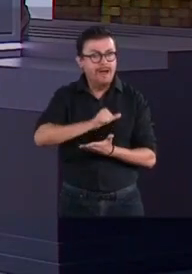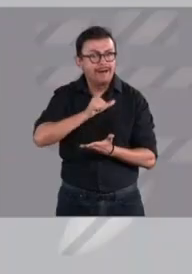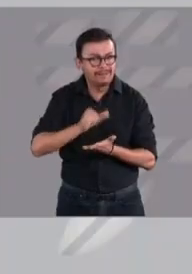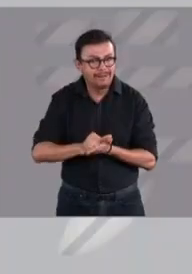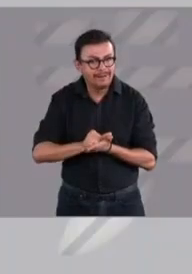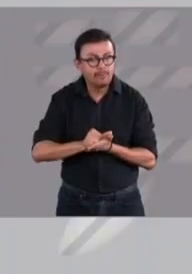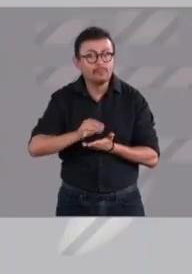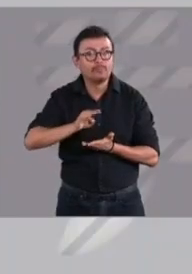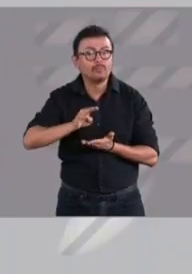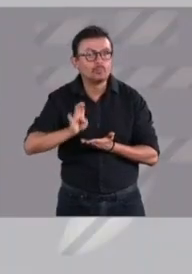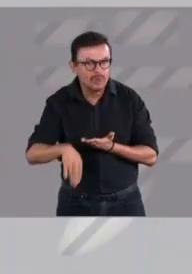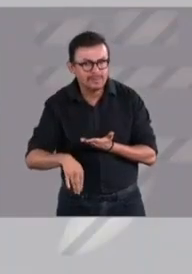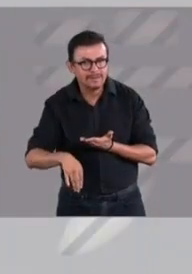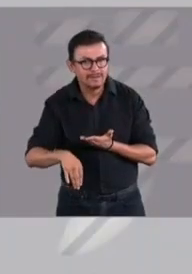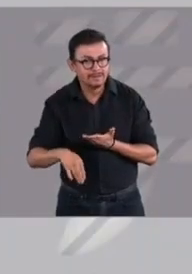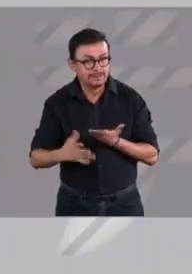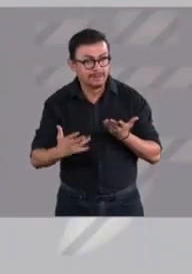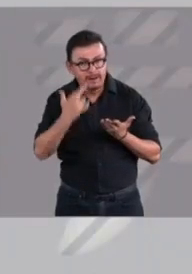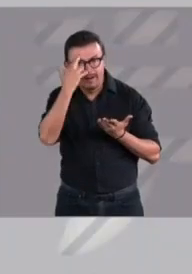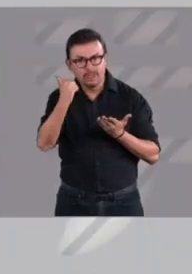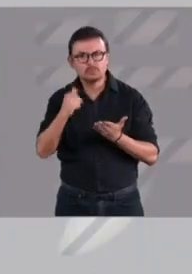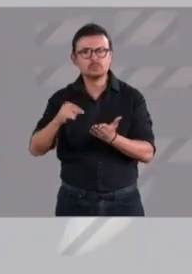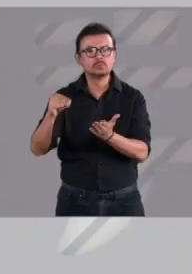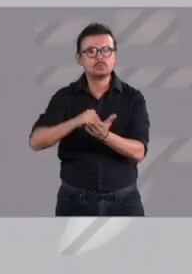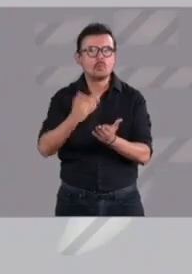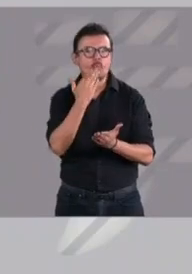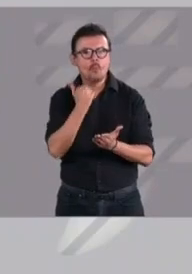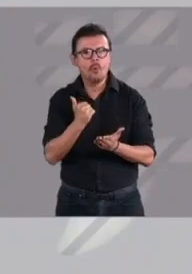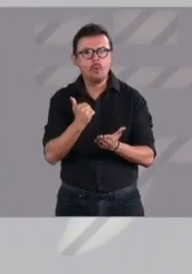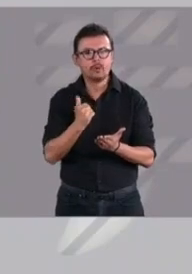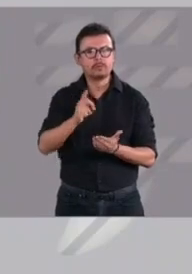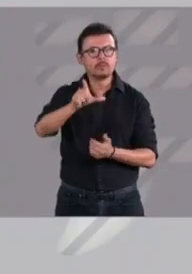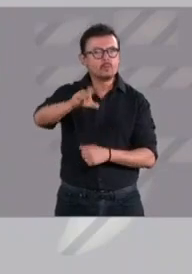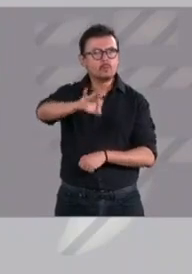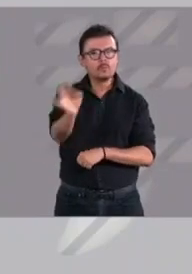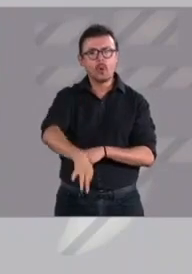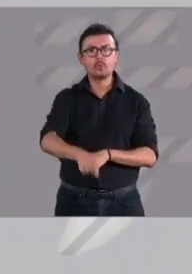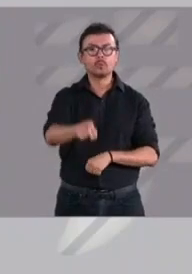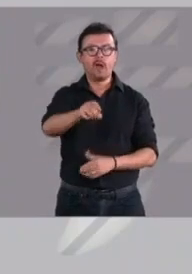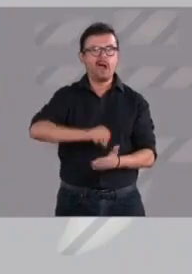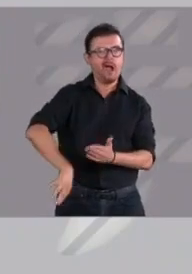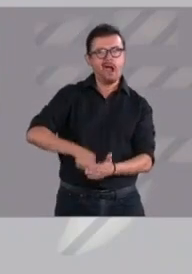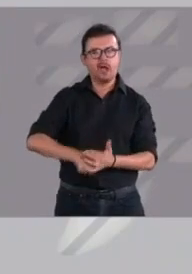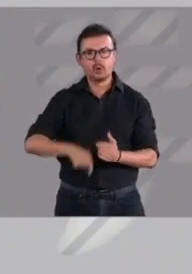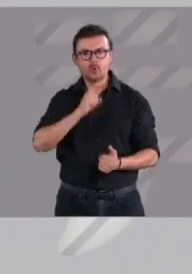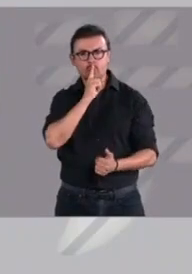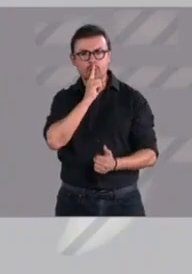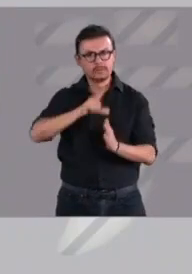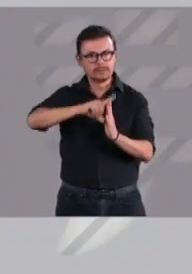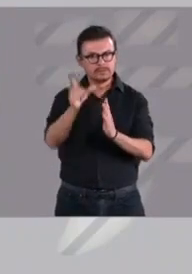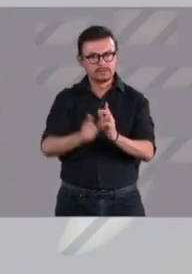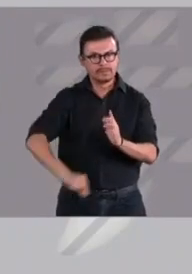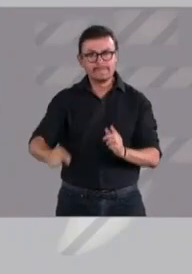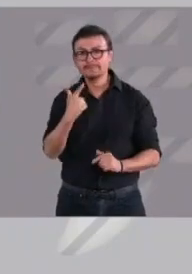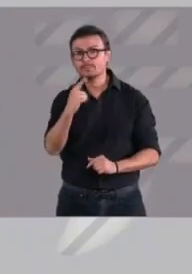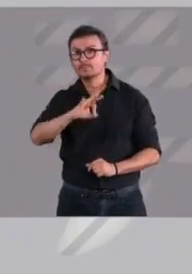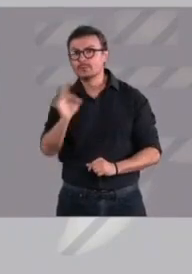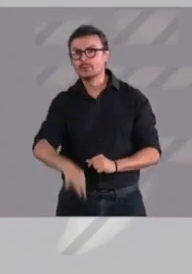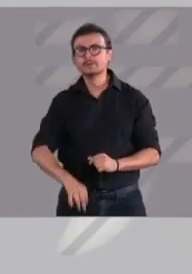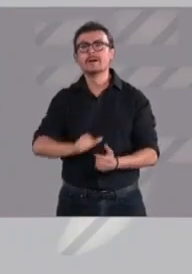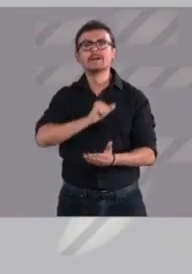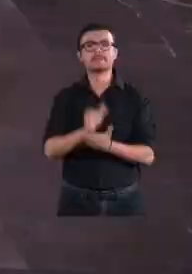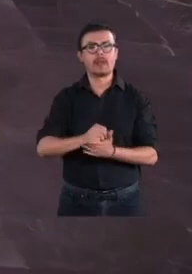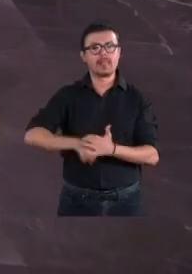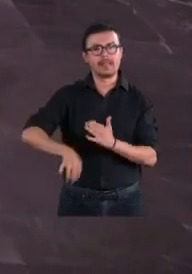de muerte identificada en la Ciudad de México son 37% y a nivel nacional 7%. Jorge